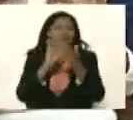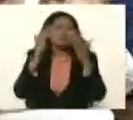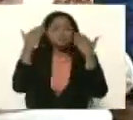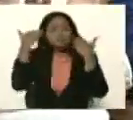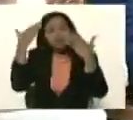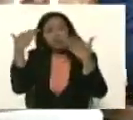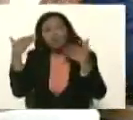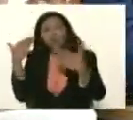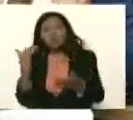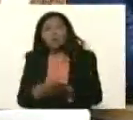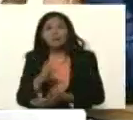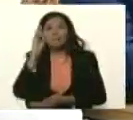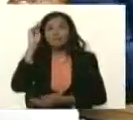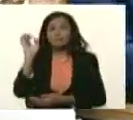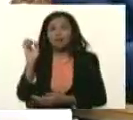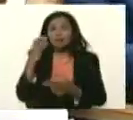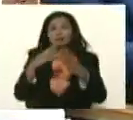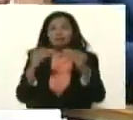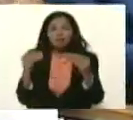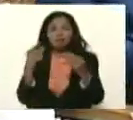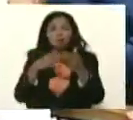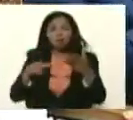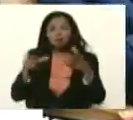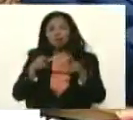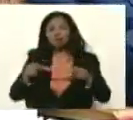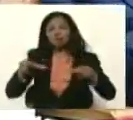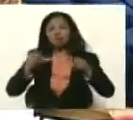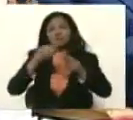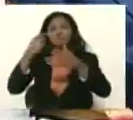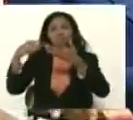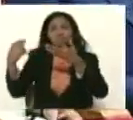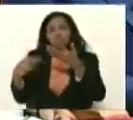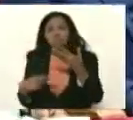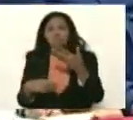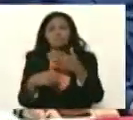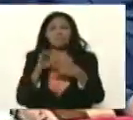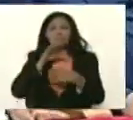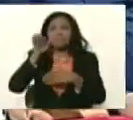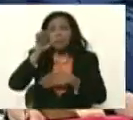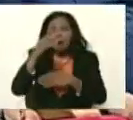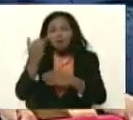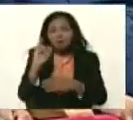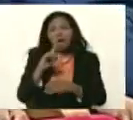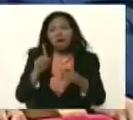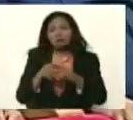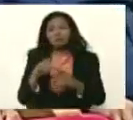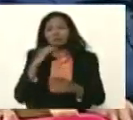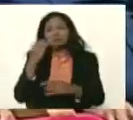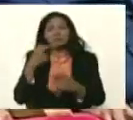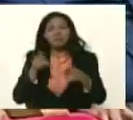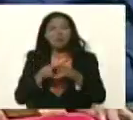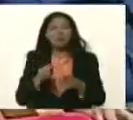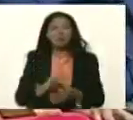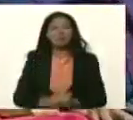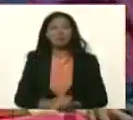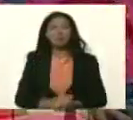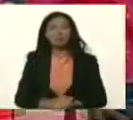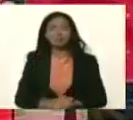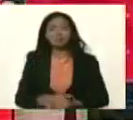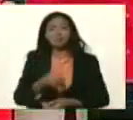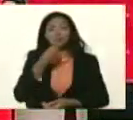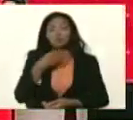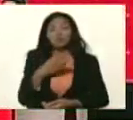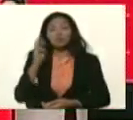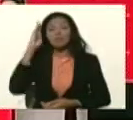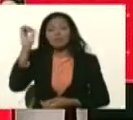Petare José Félix Rivas 5 de julio fechas patria bueno de